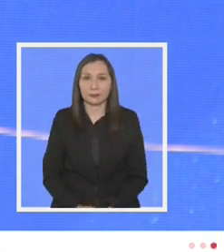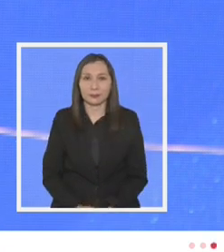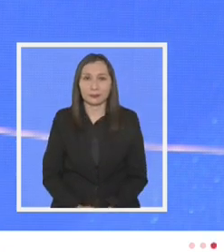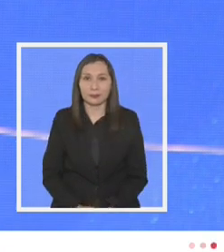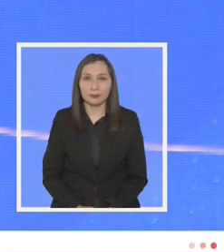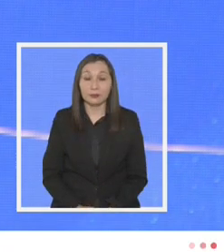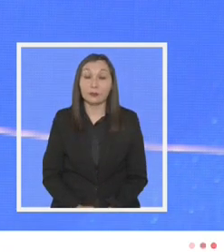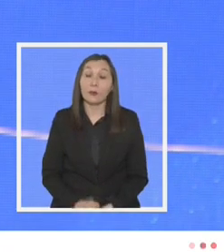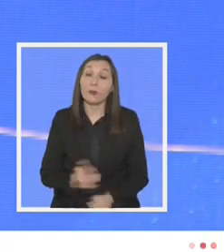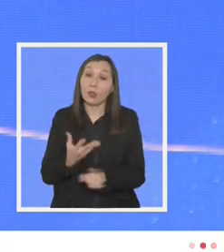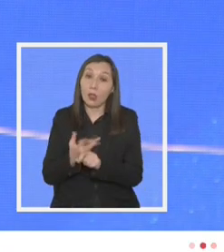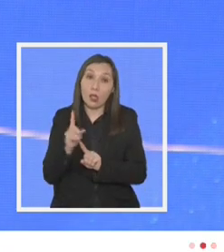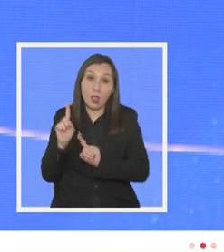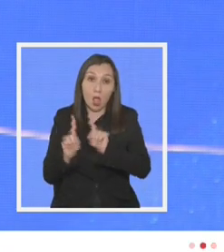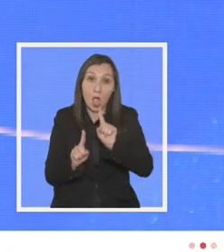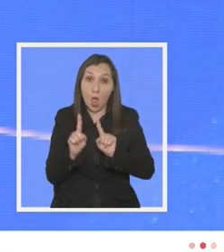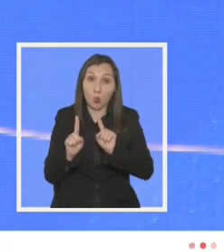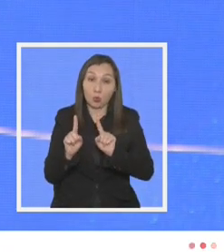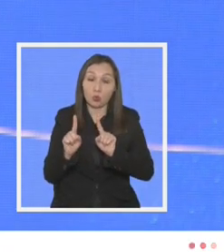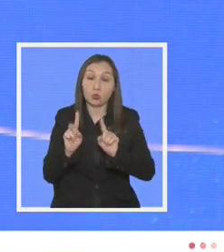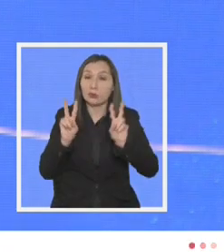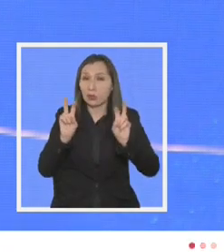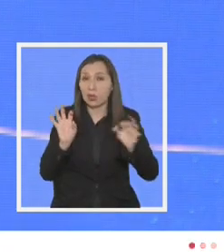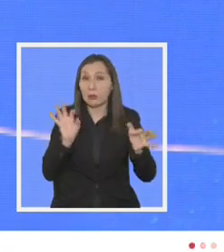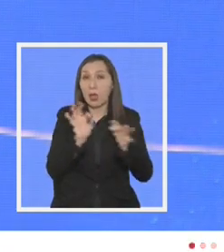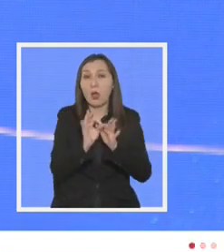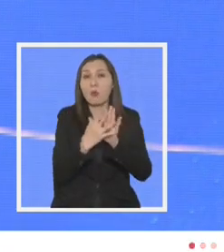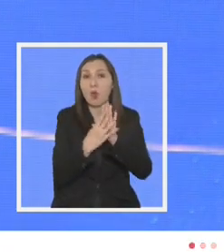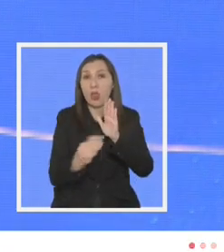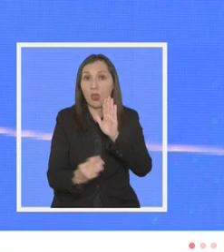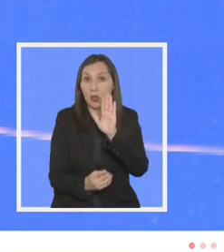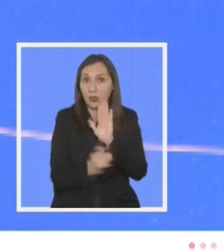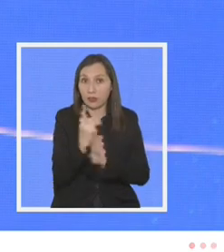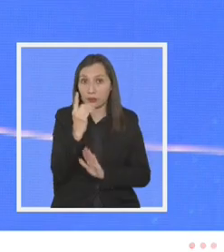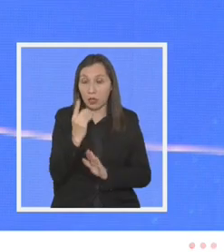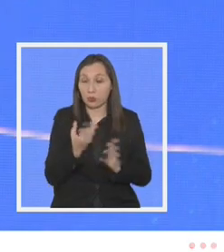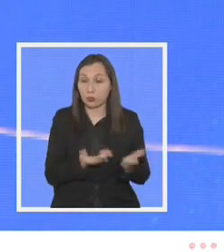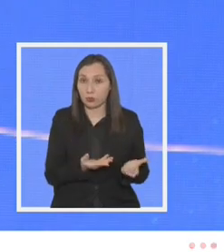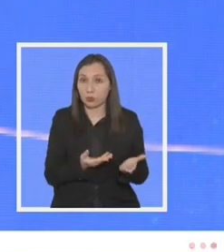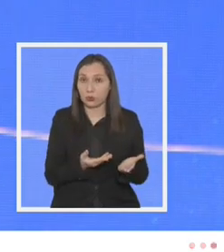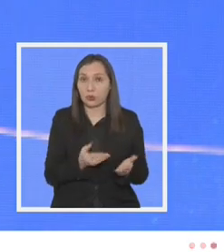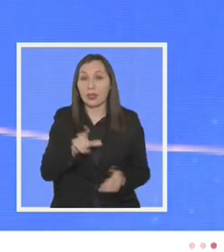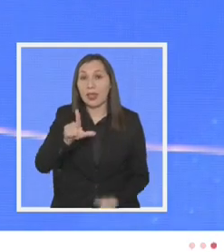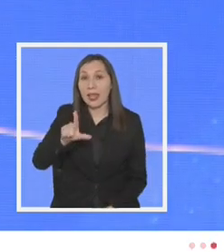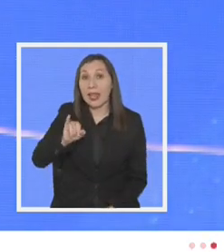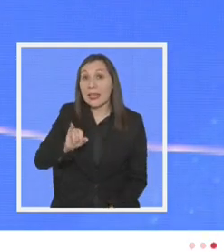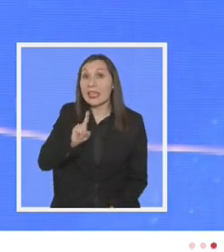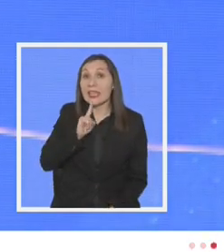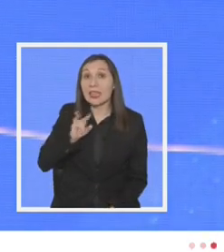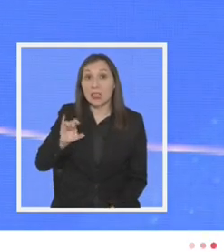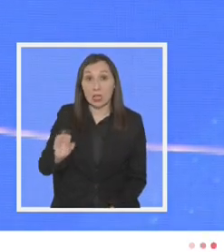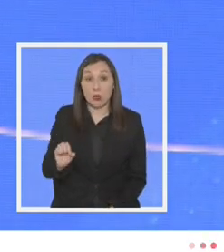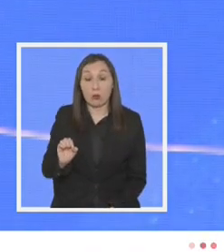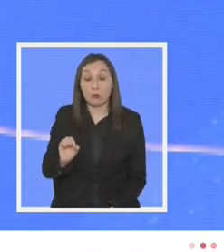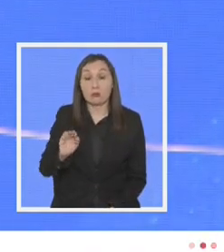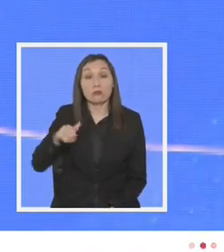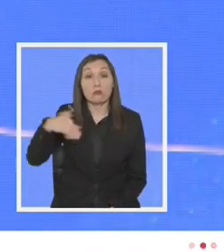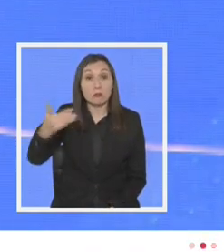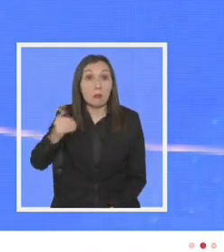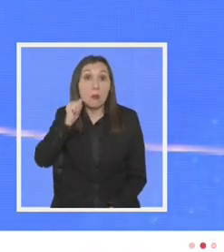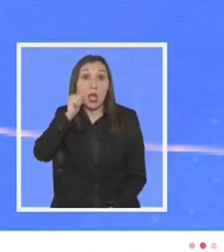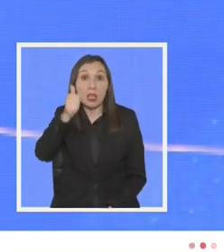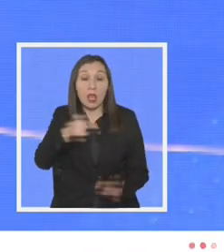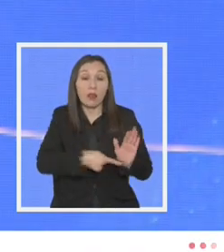hay algunas vinculadas al modelo de desarrollo el litio mañana vamos a